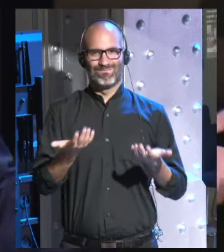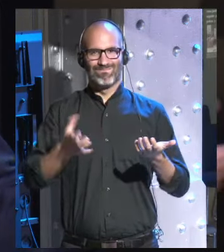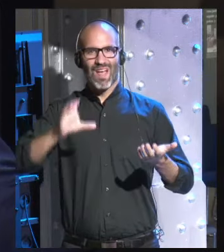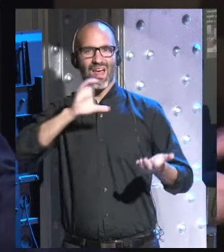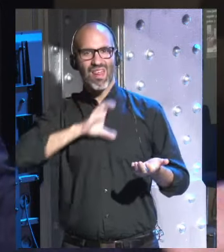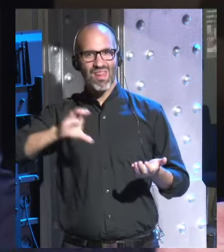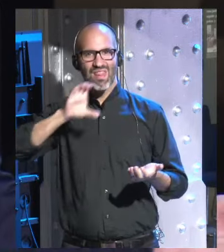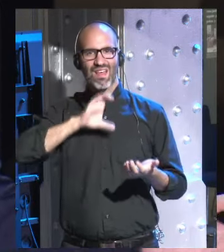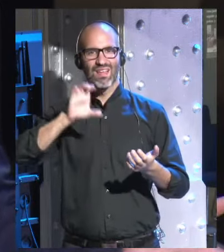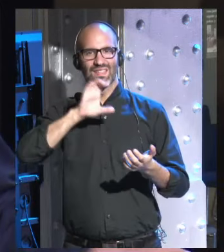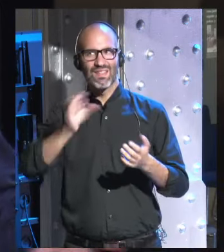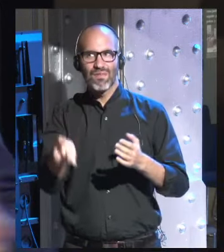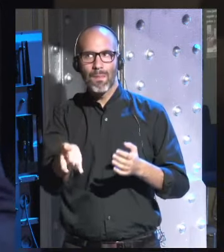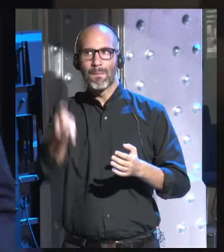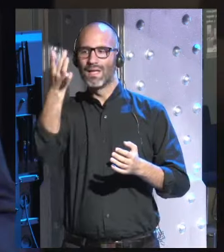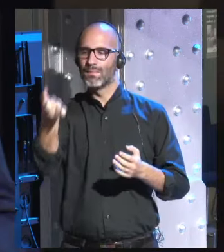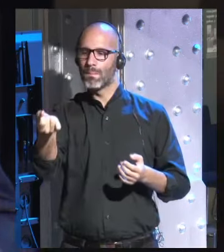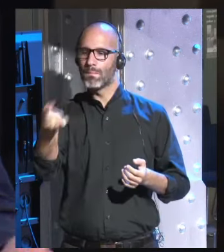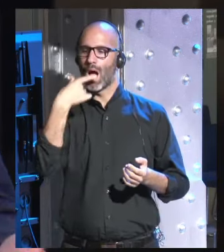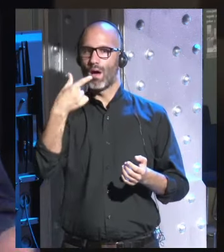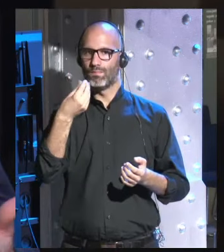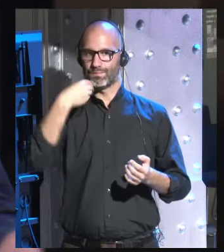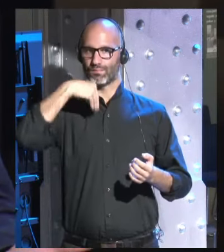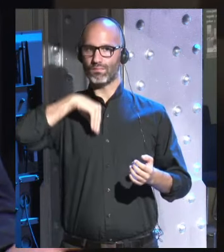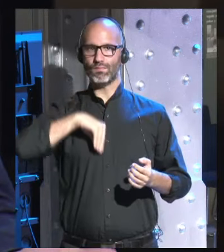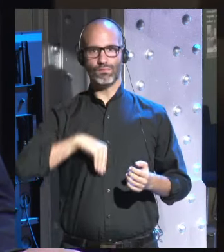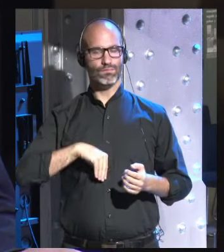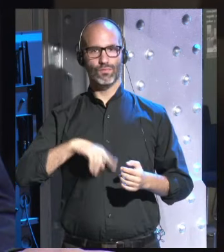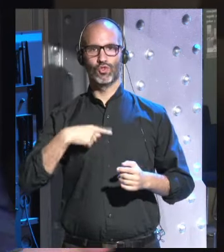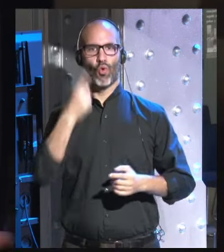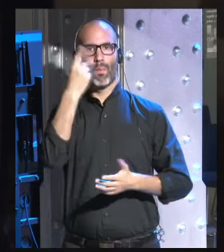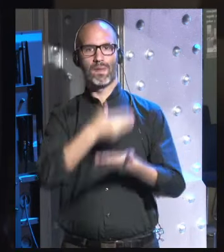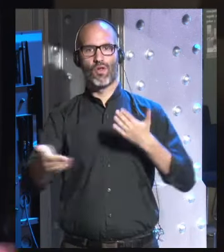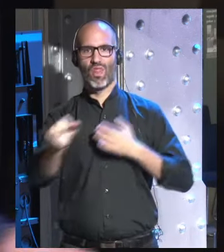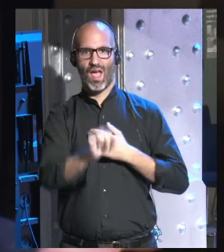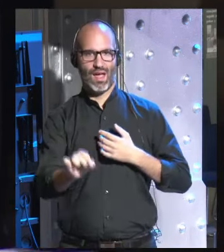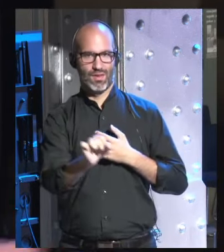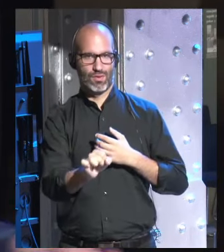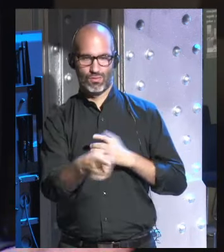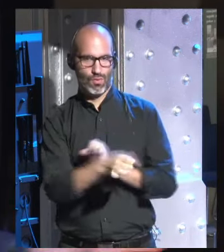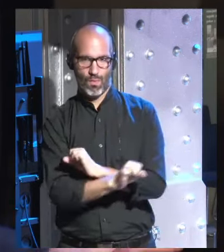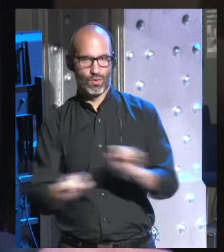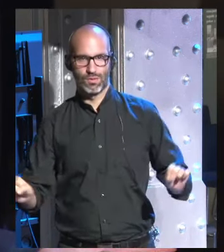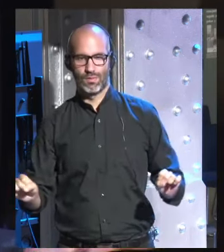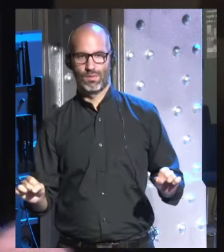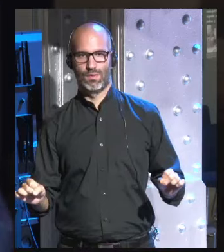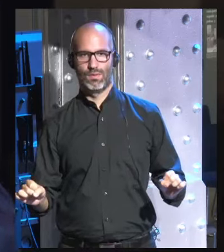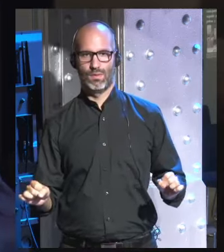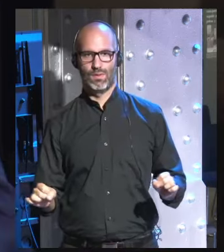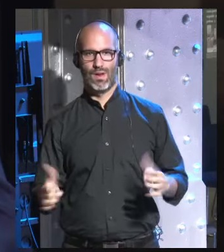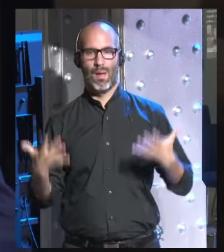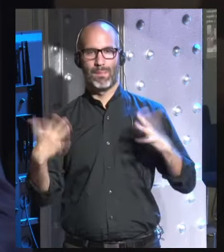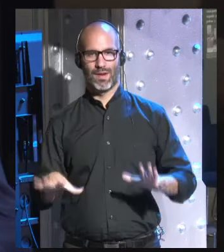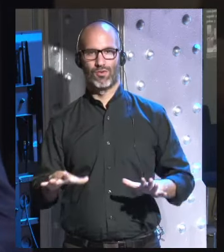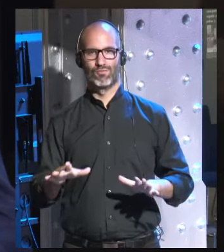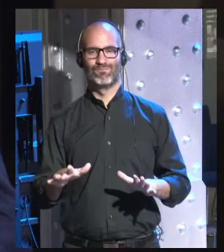inventen una píldora te la tomas y vas a vivir un millón de años esto no es posible y de hecho es que